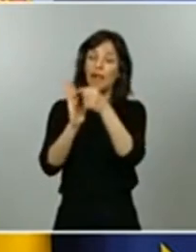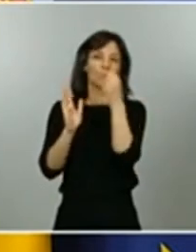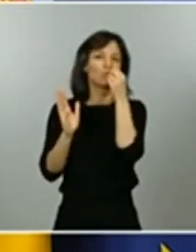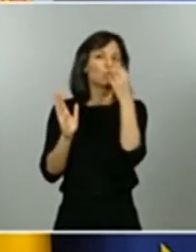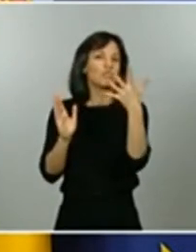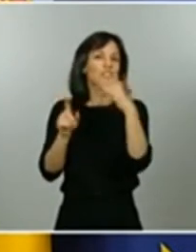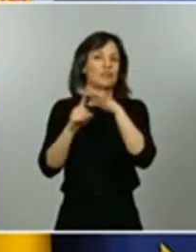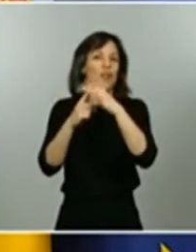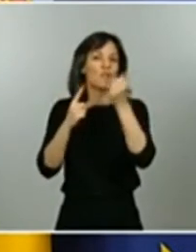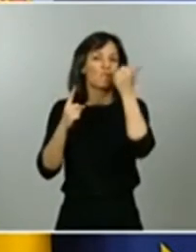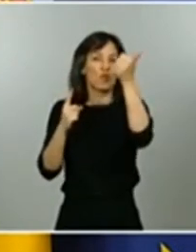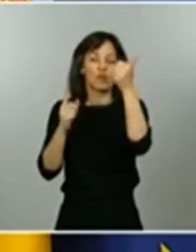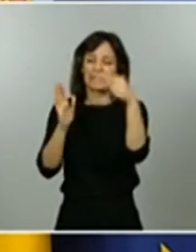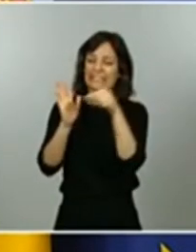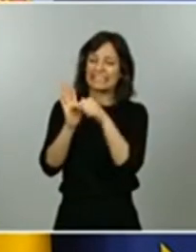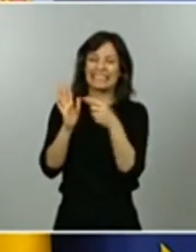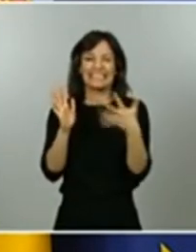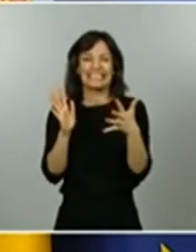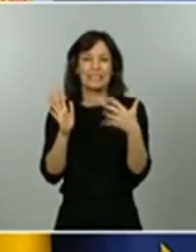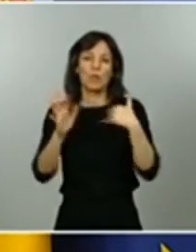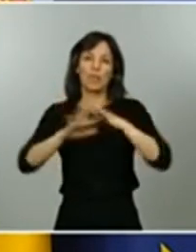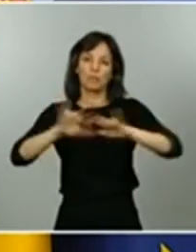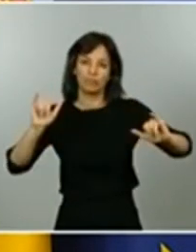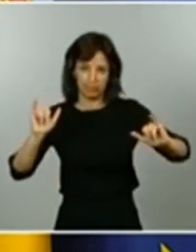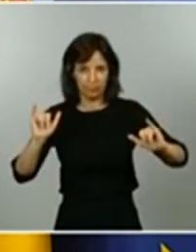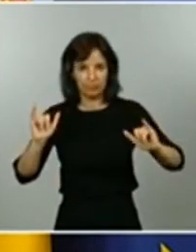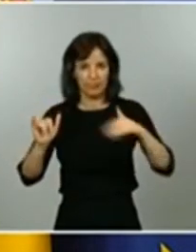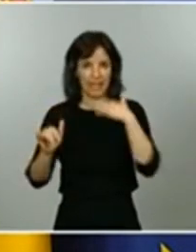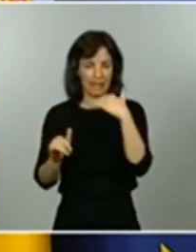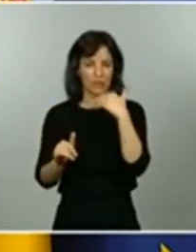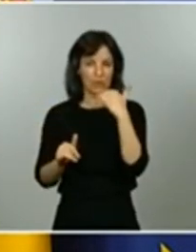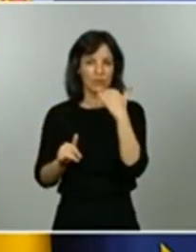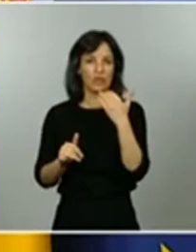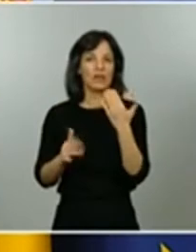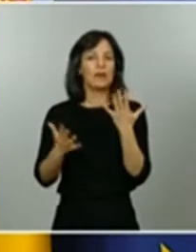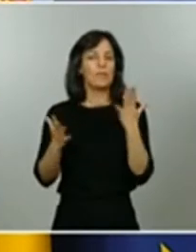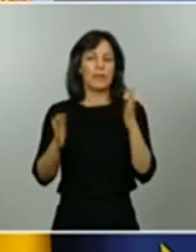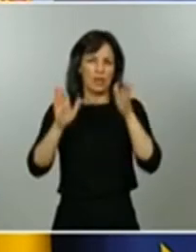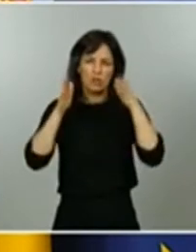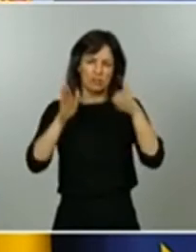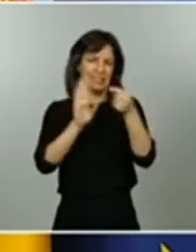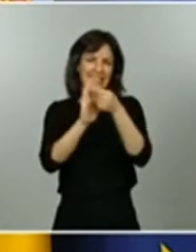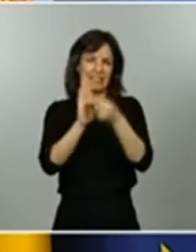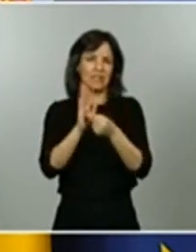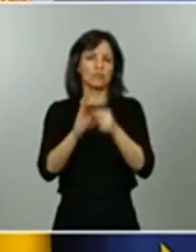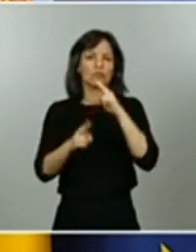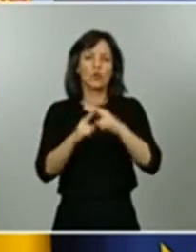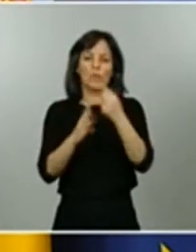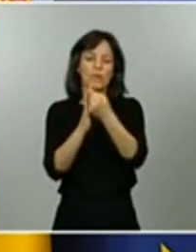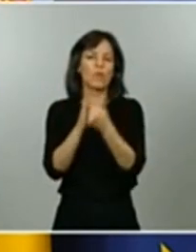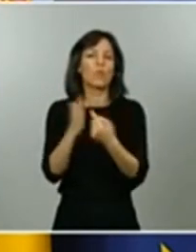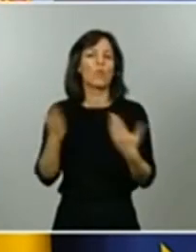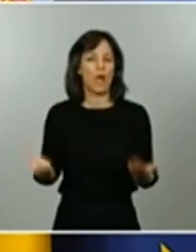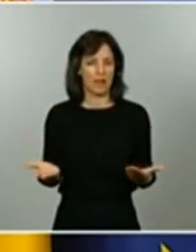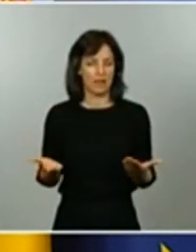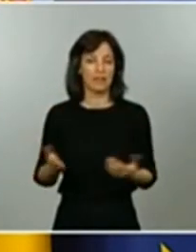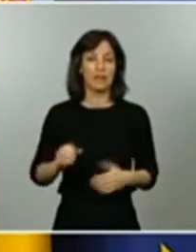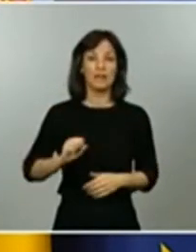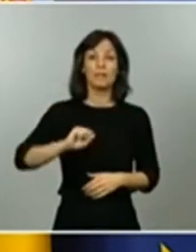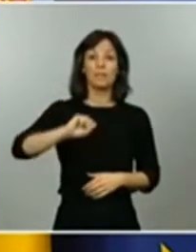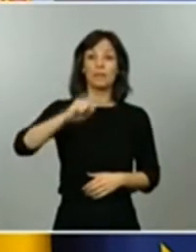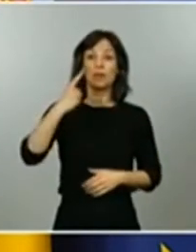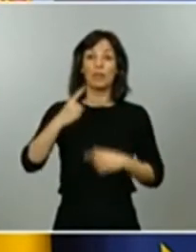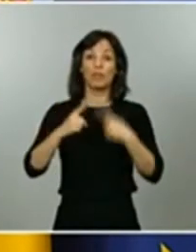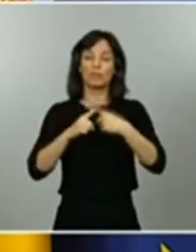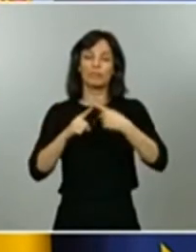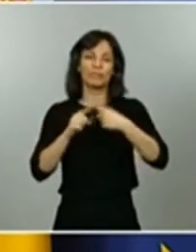situación un poco menos buena en otro. Pero, pasando directamente ya a los criterios, vamos a empezar por aquellos que son fundamentales y obligatorios.